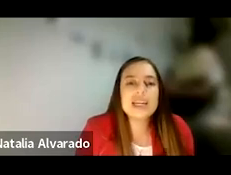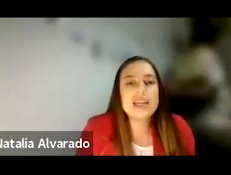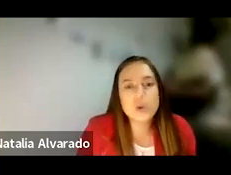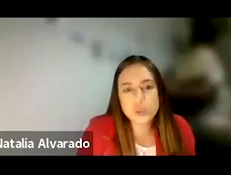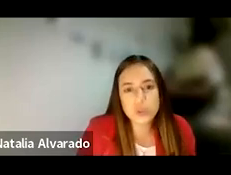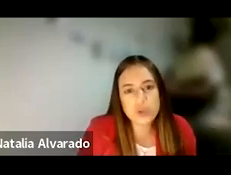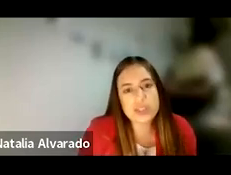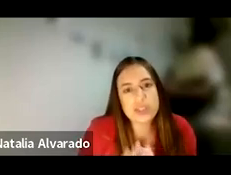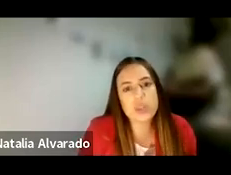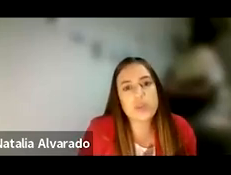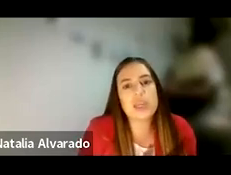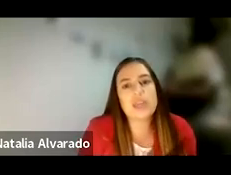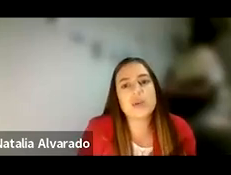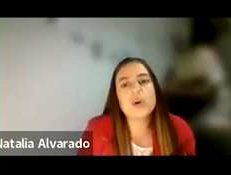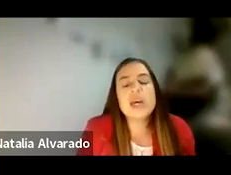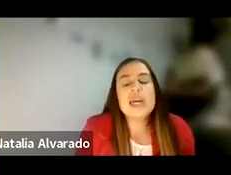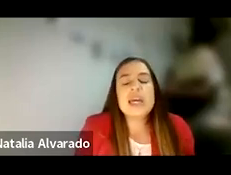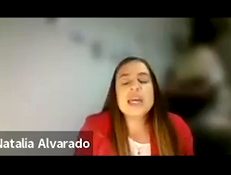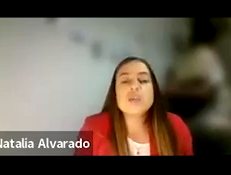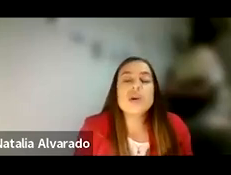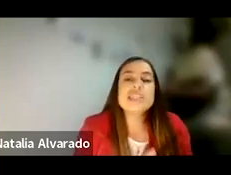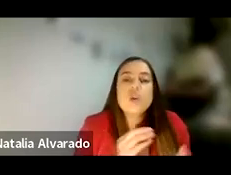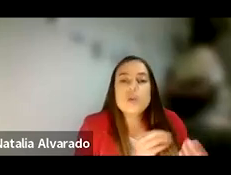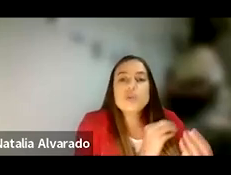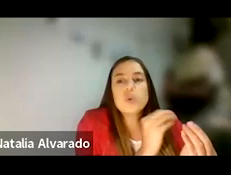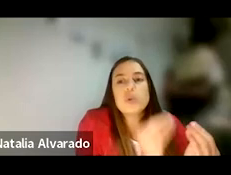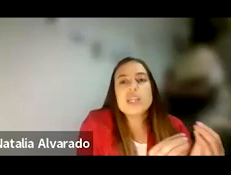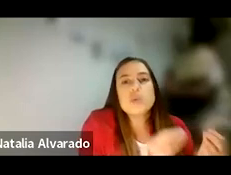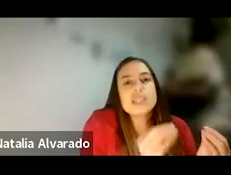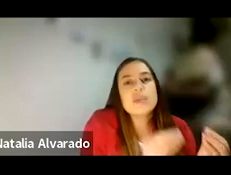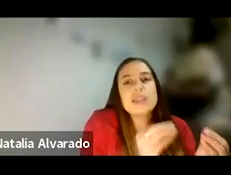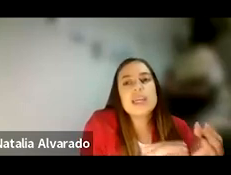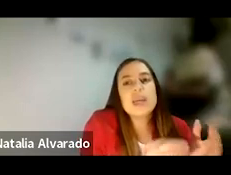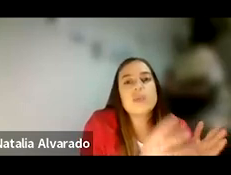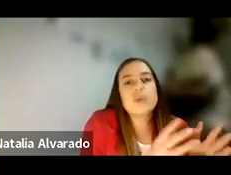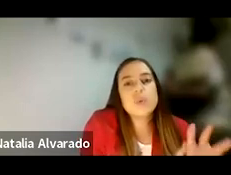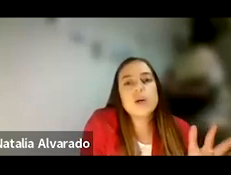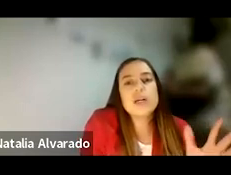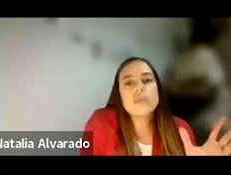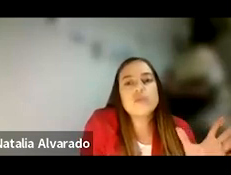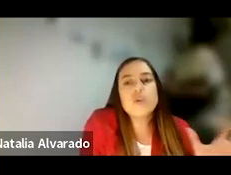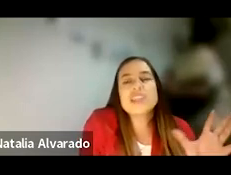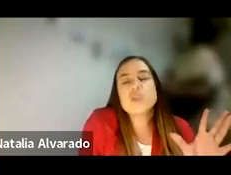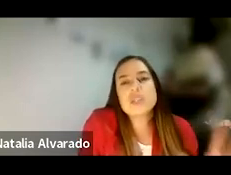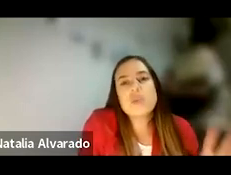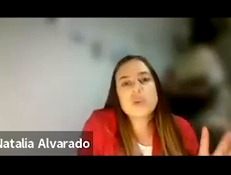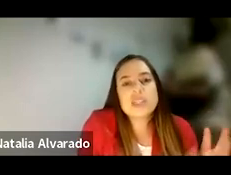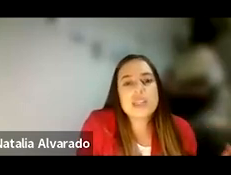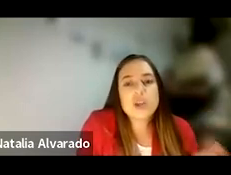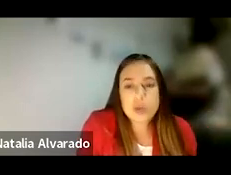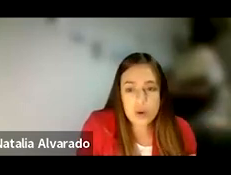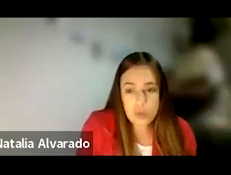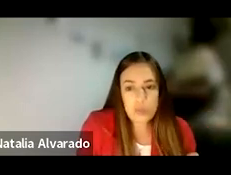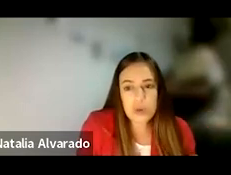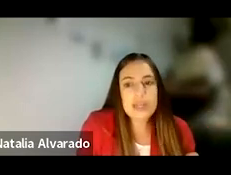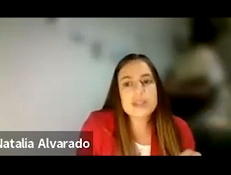respaldan el acoso son los estereotipos de género. Y son esas normas culturales precisamente que perpetúan roles específicos